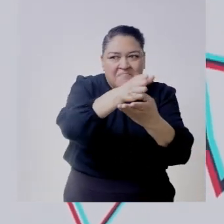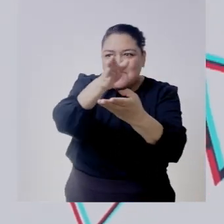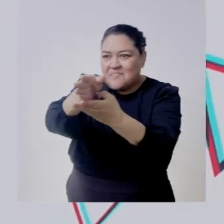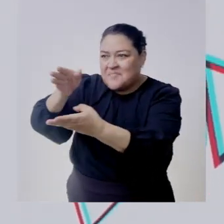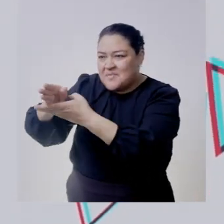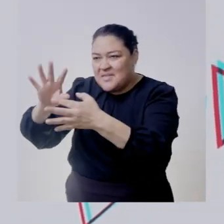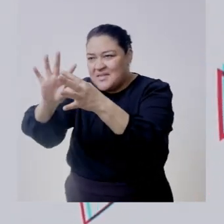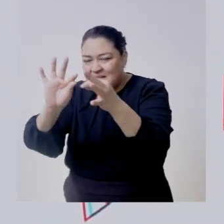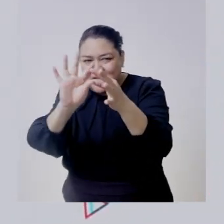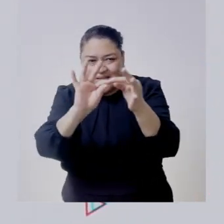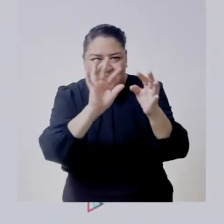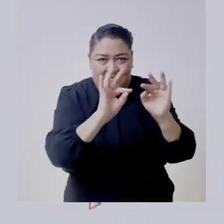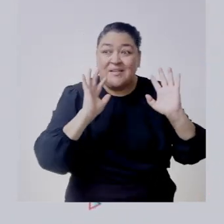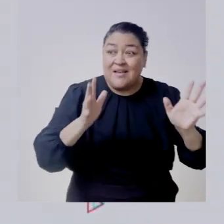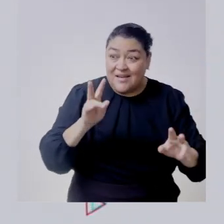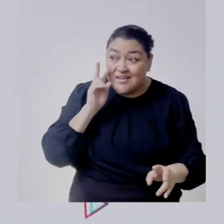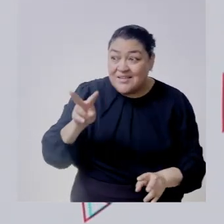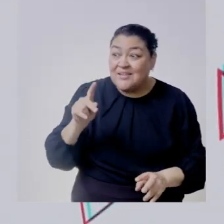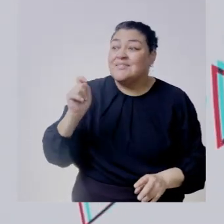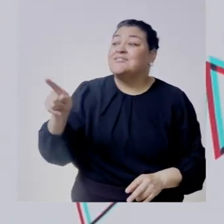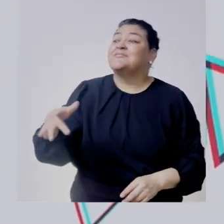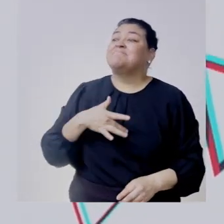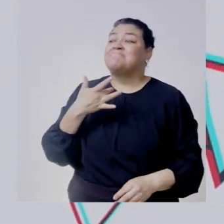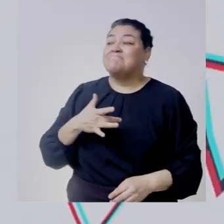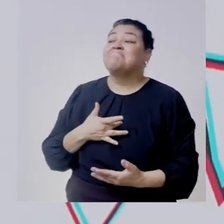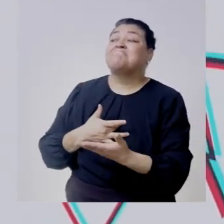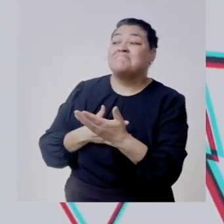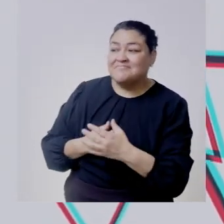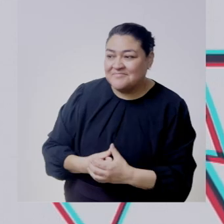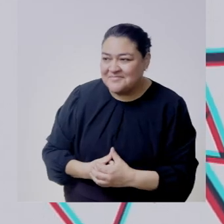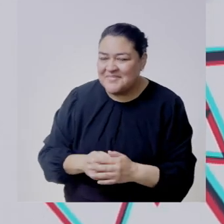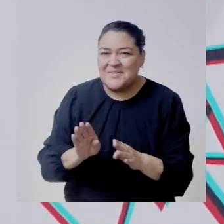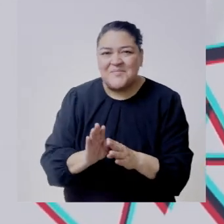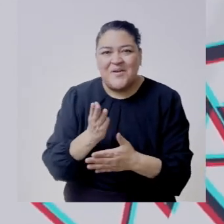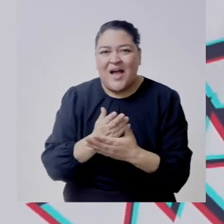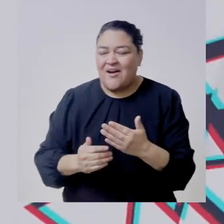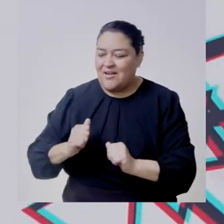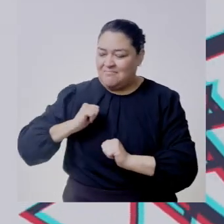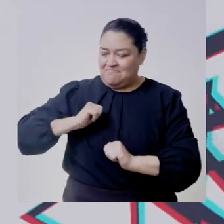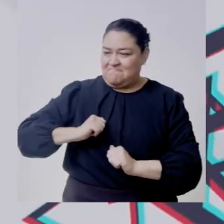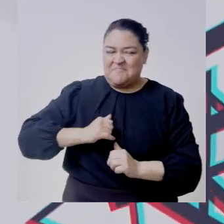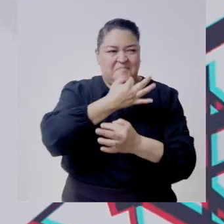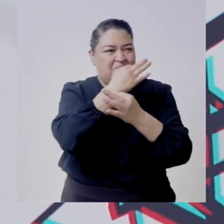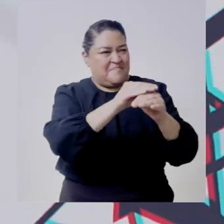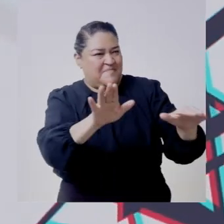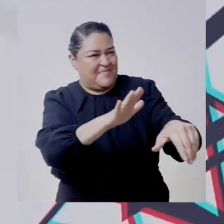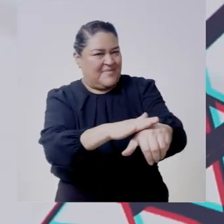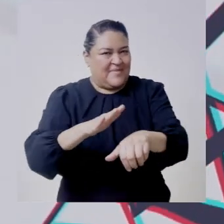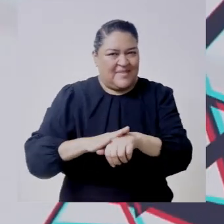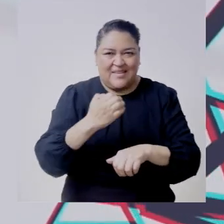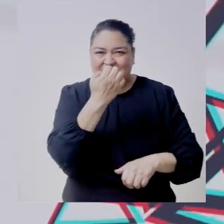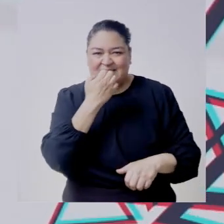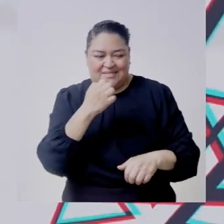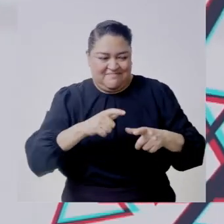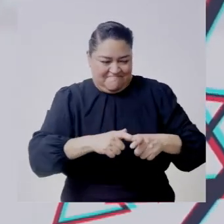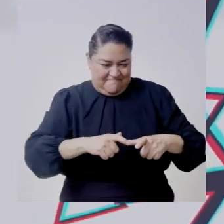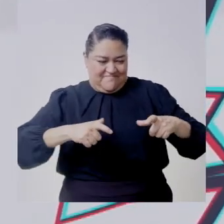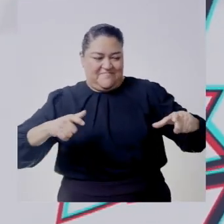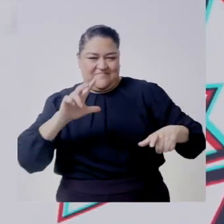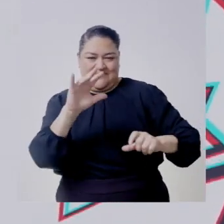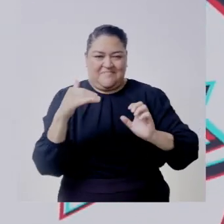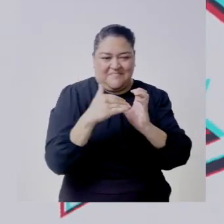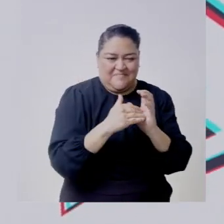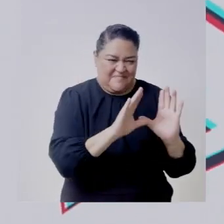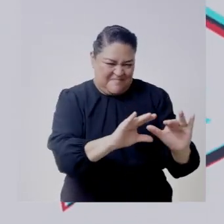has estado dando a conocer estos logros que se siente gabriela rualcaba estar dando a conocer este medio millón